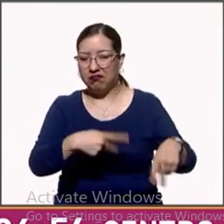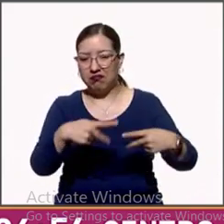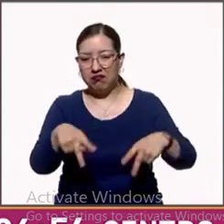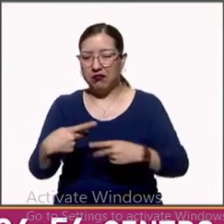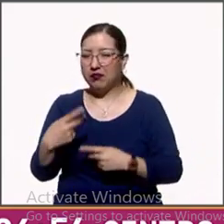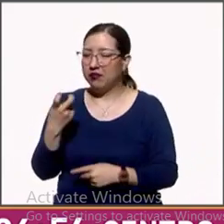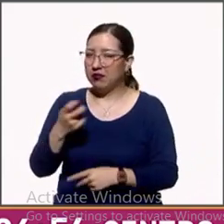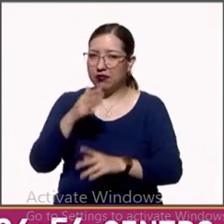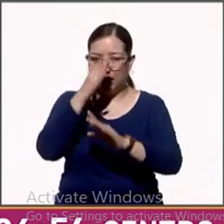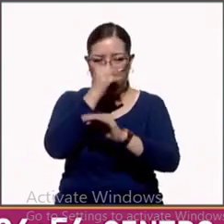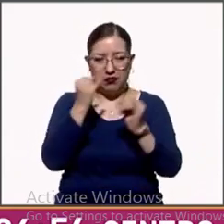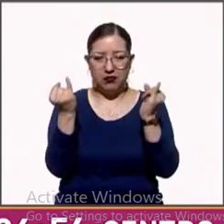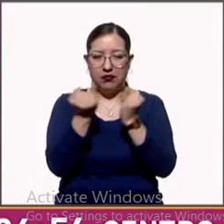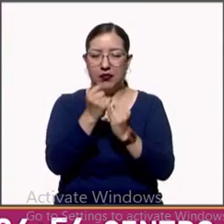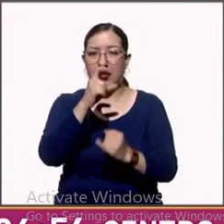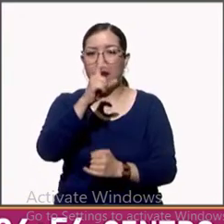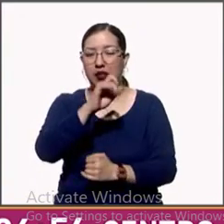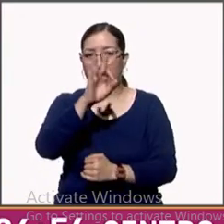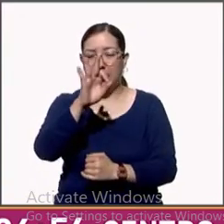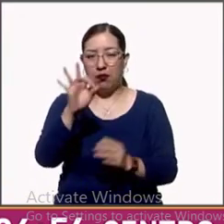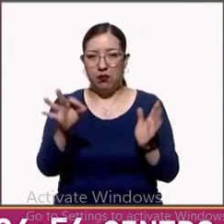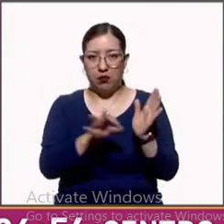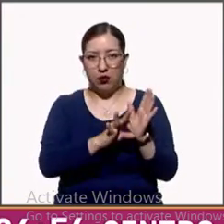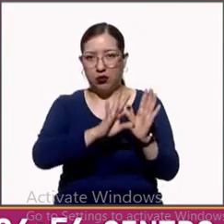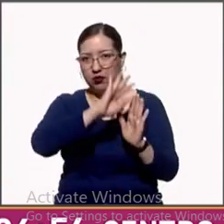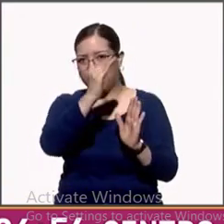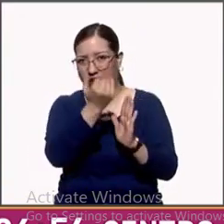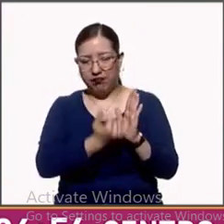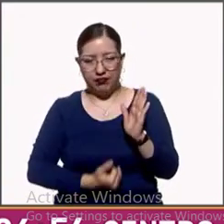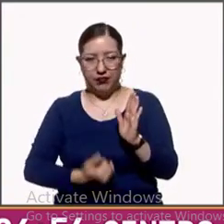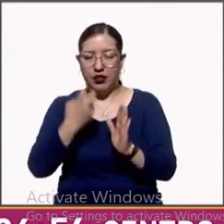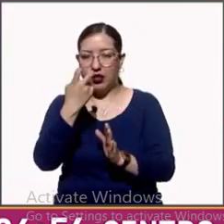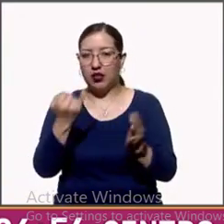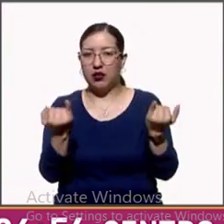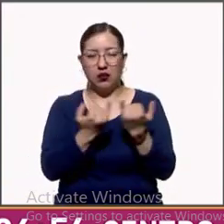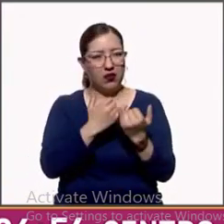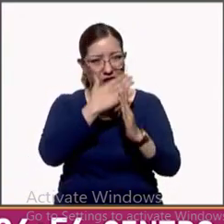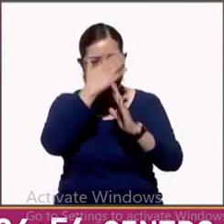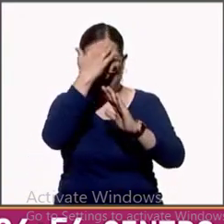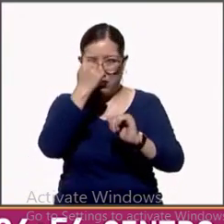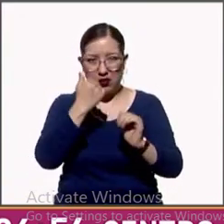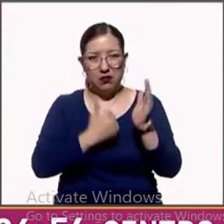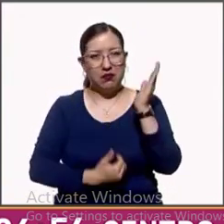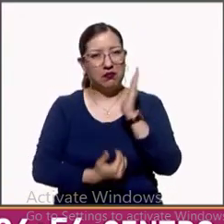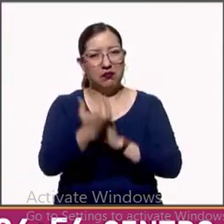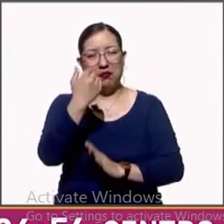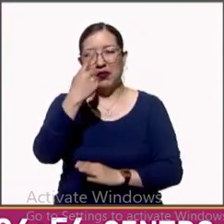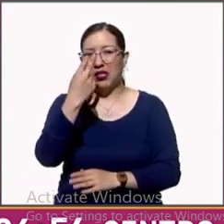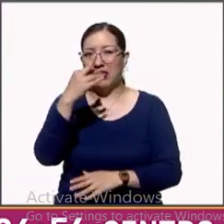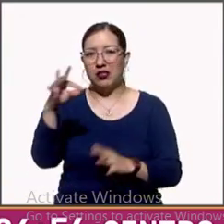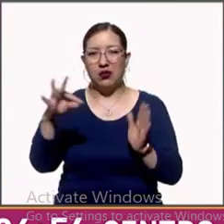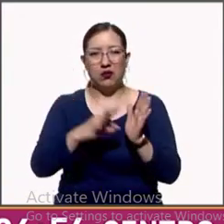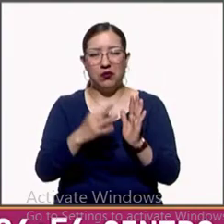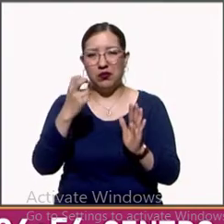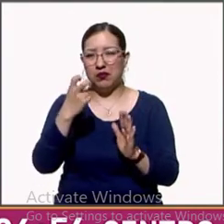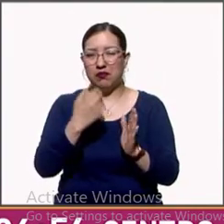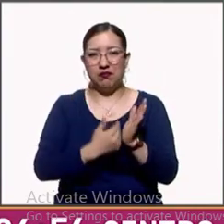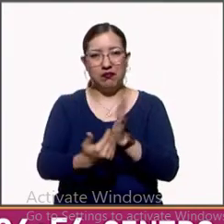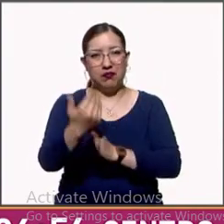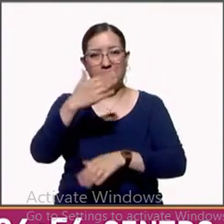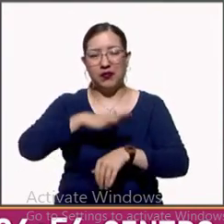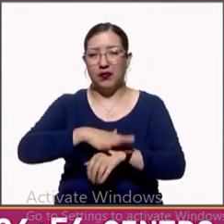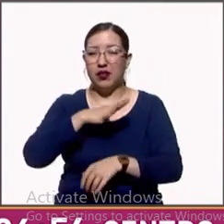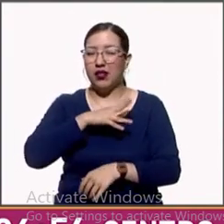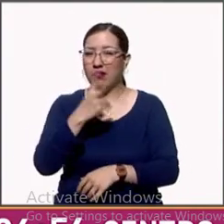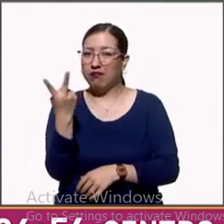cerca de 20 puntos y el desacuerdo sube 25 puntos, es decir, se presta para las dos